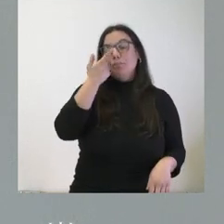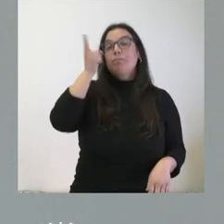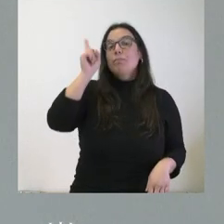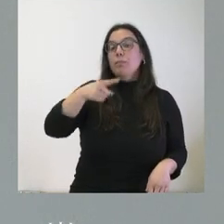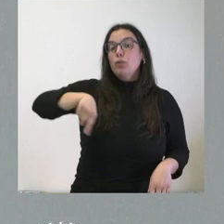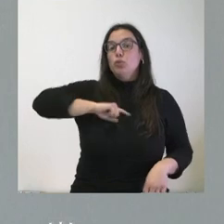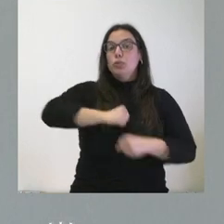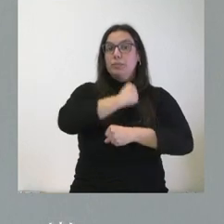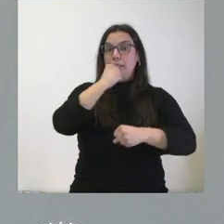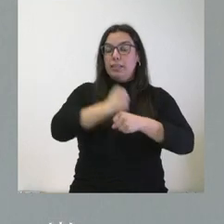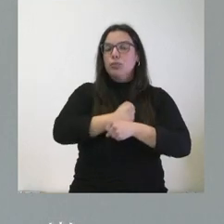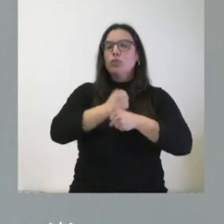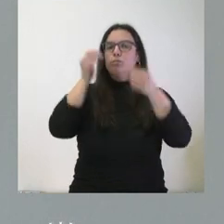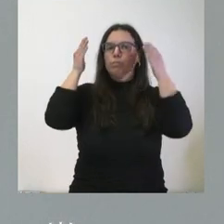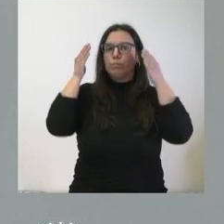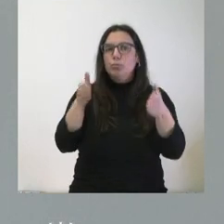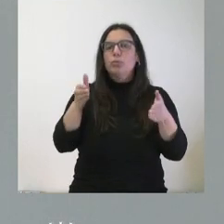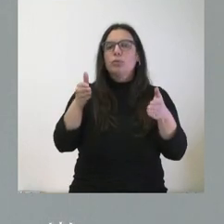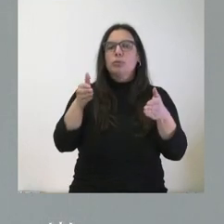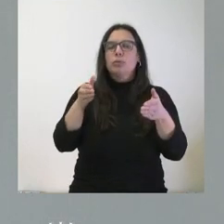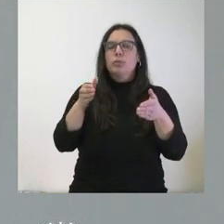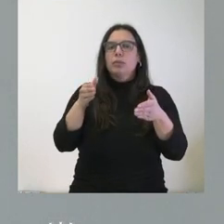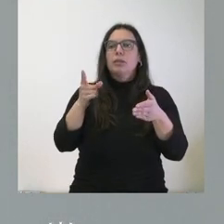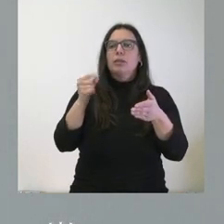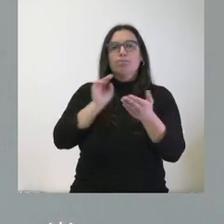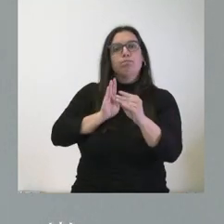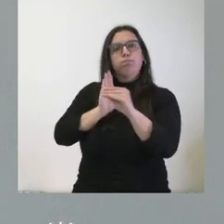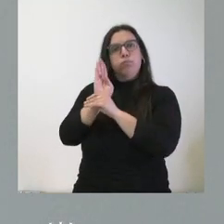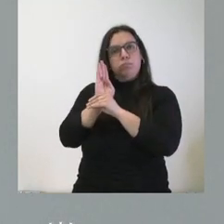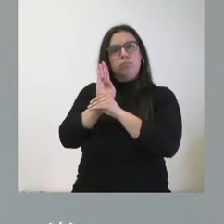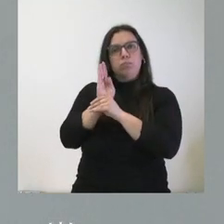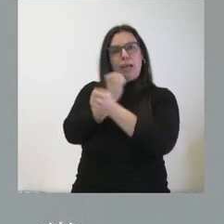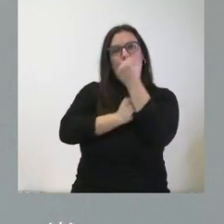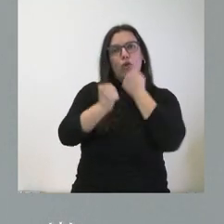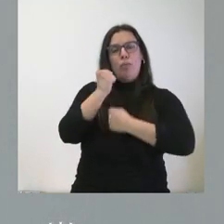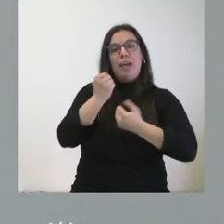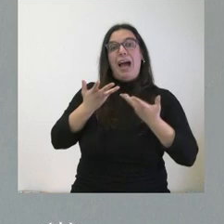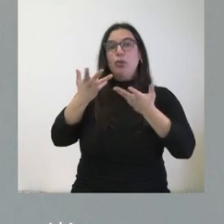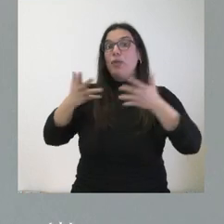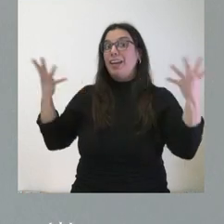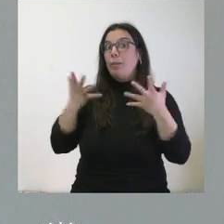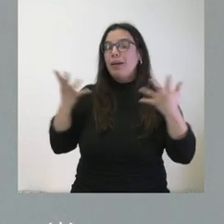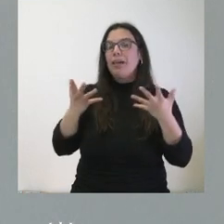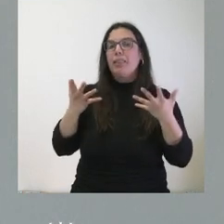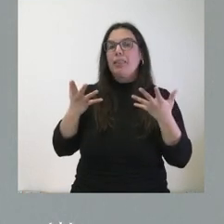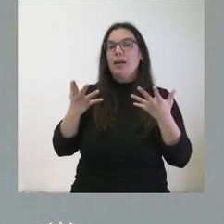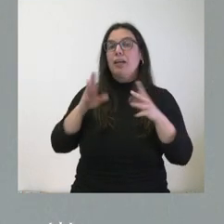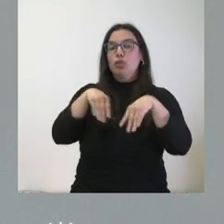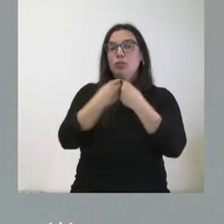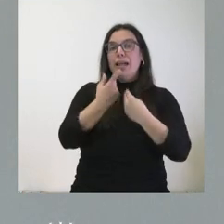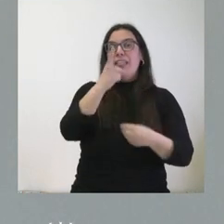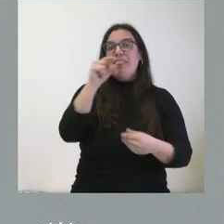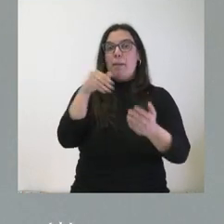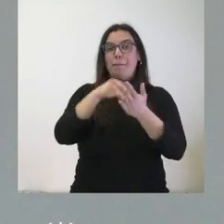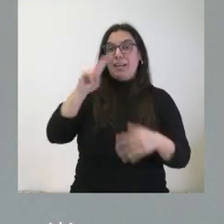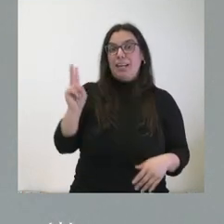trabajando en efectuar una aportación económica como ayuda de emergencia por un importe de 100.000